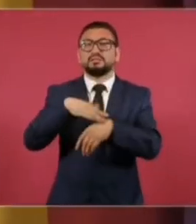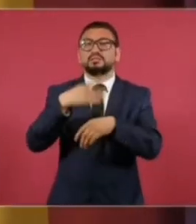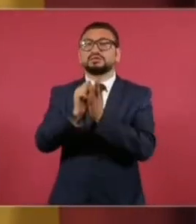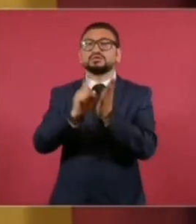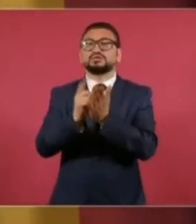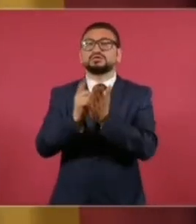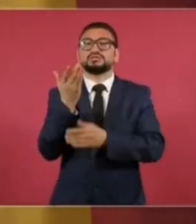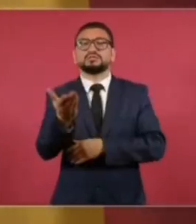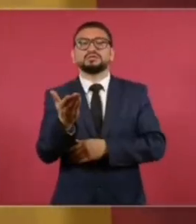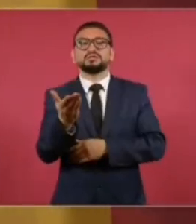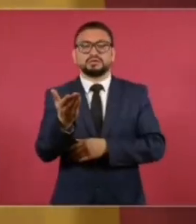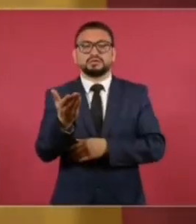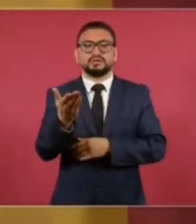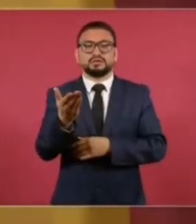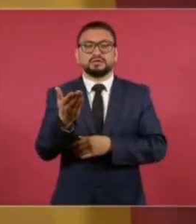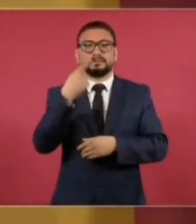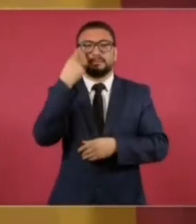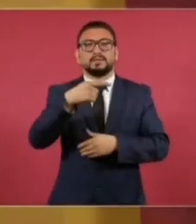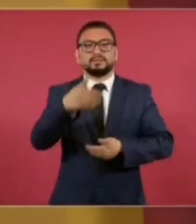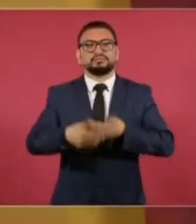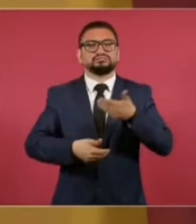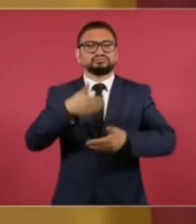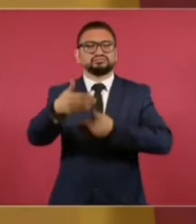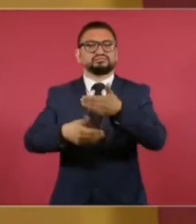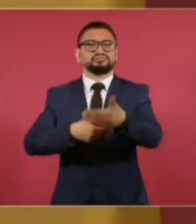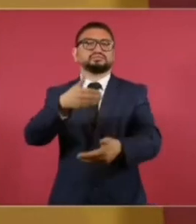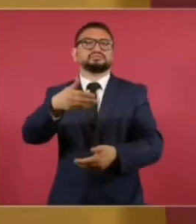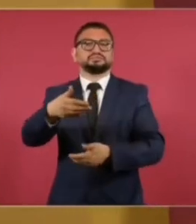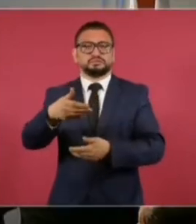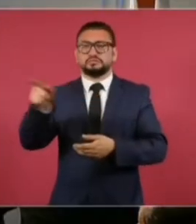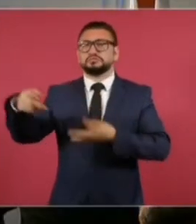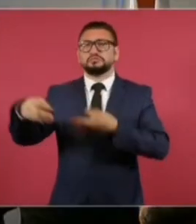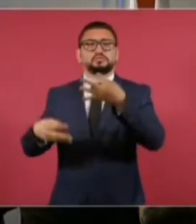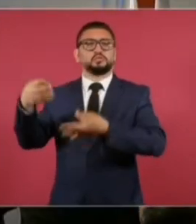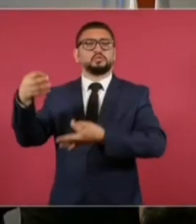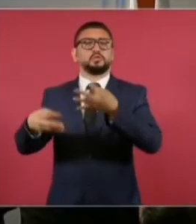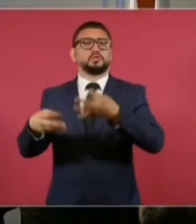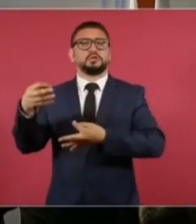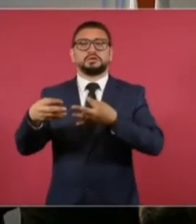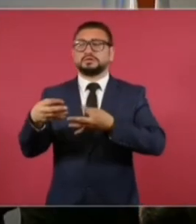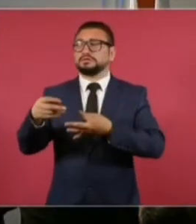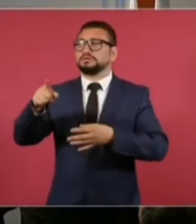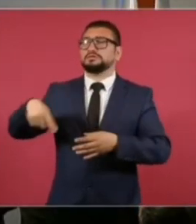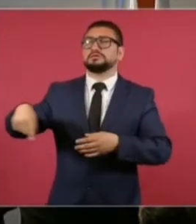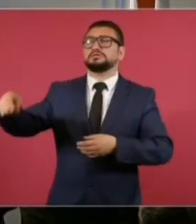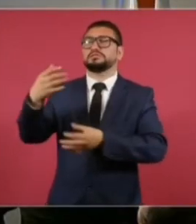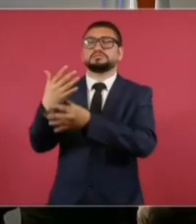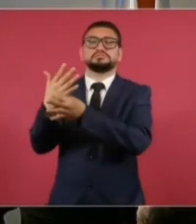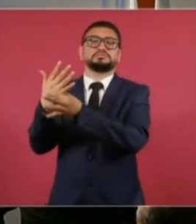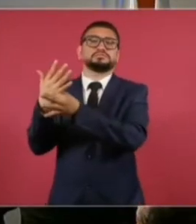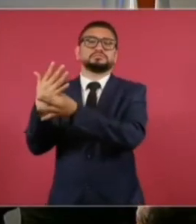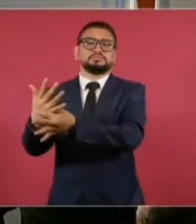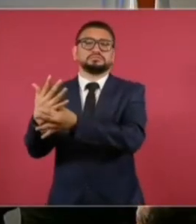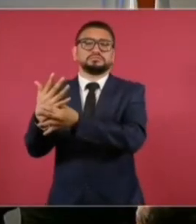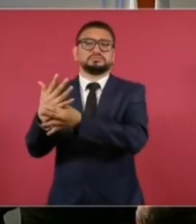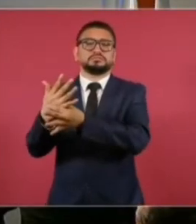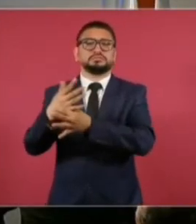continuar el proceso y el juez, los tribunales dijeron sobre